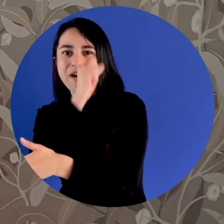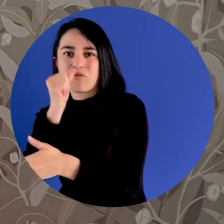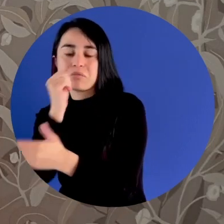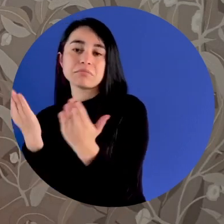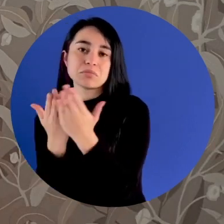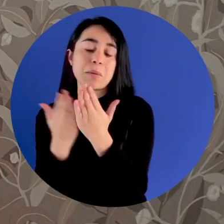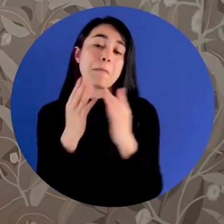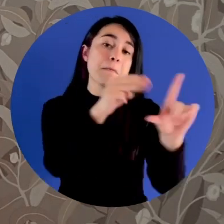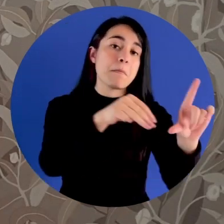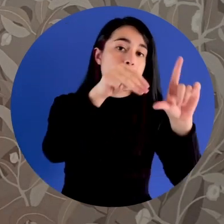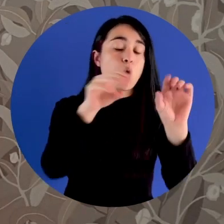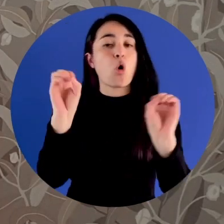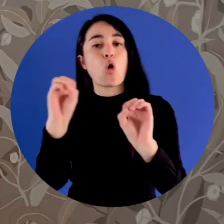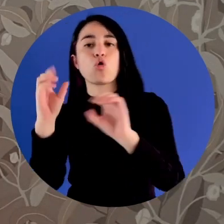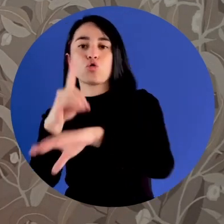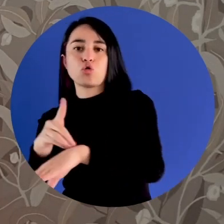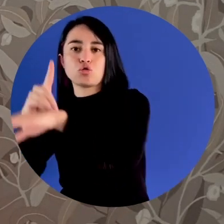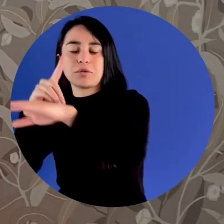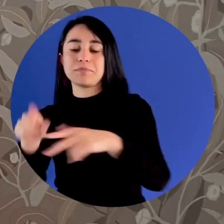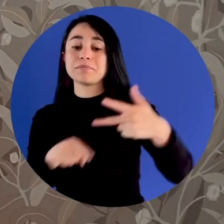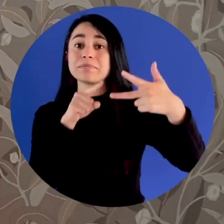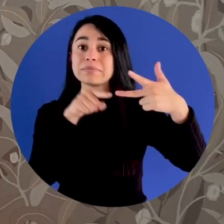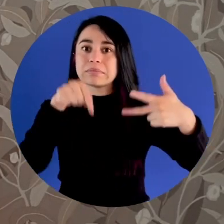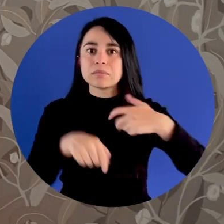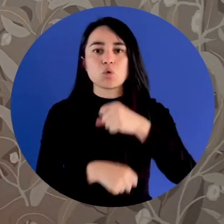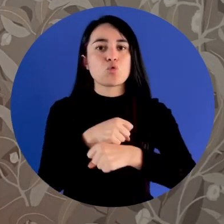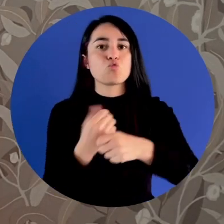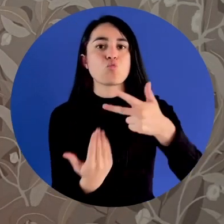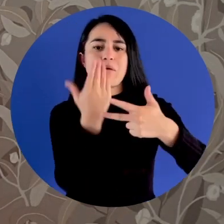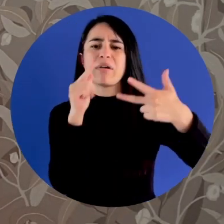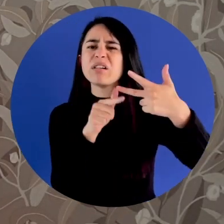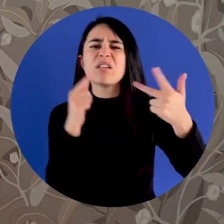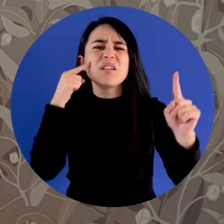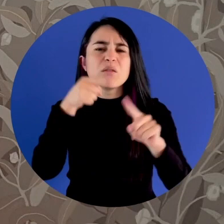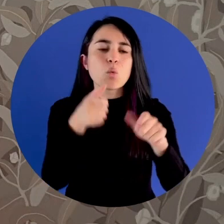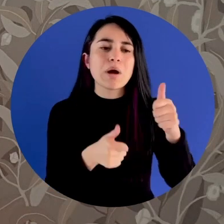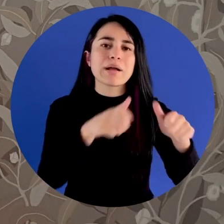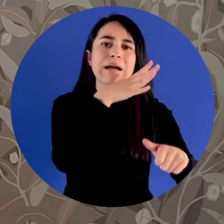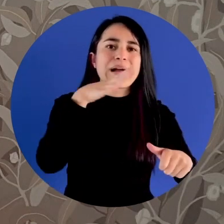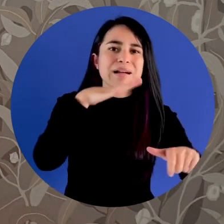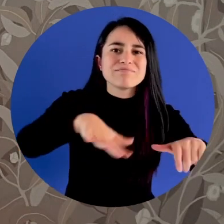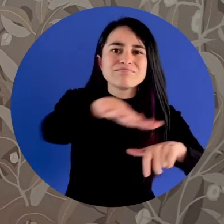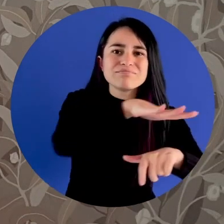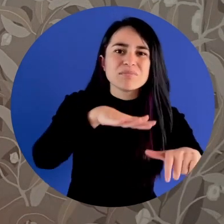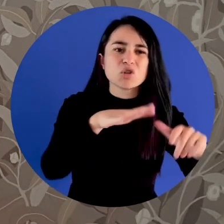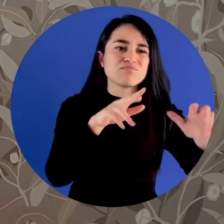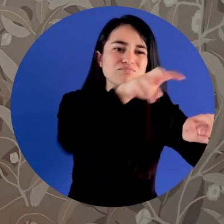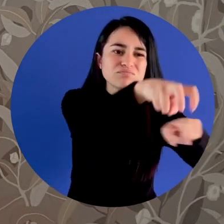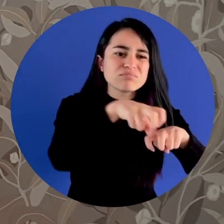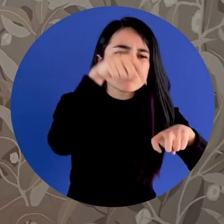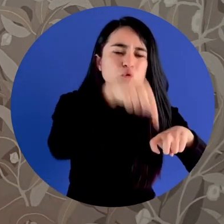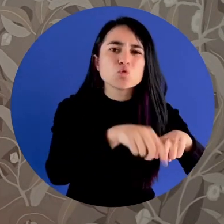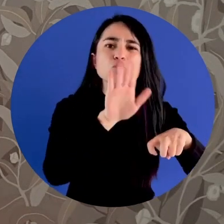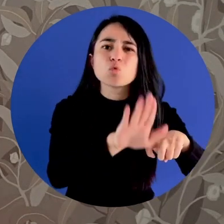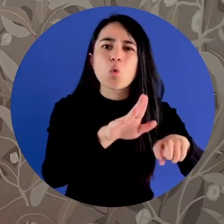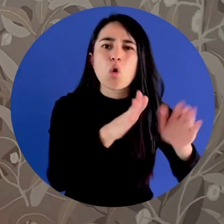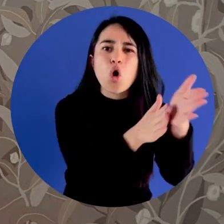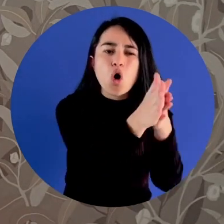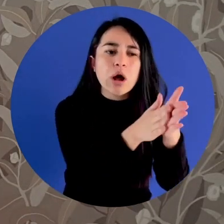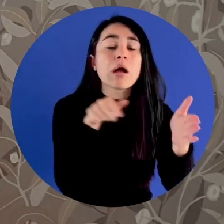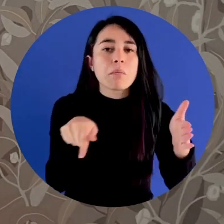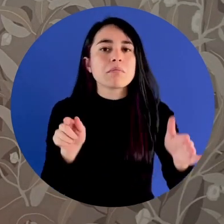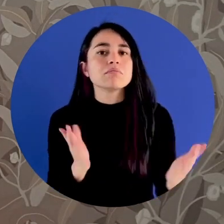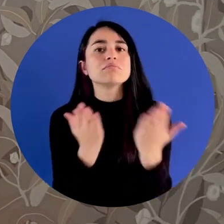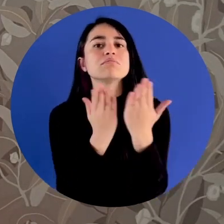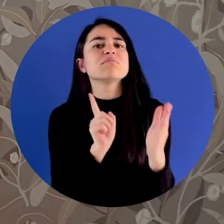Este año tenemos una nueva beca, que es la beca Fullbright para el Desarrollo Agrícola y Rural del Sector Cacautero con becas